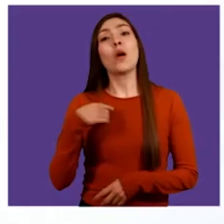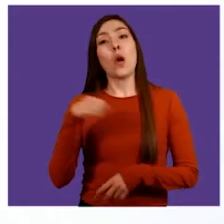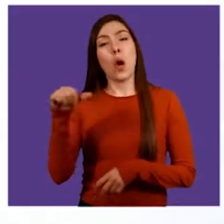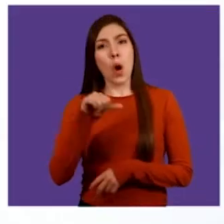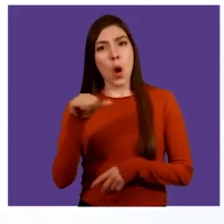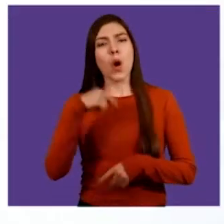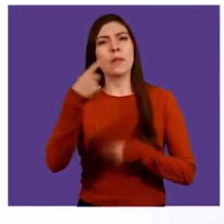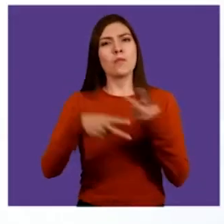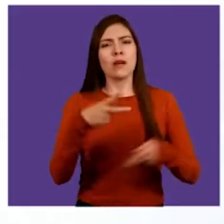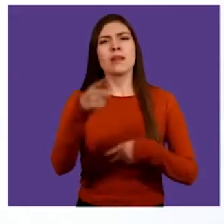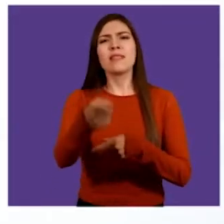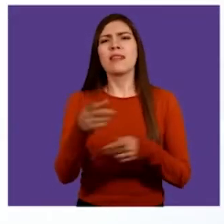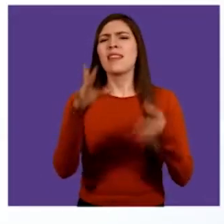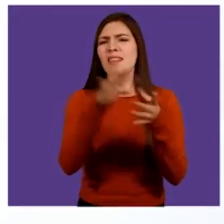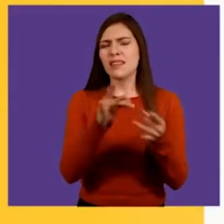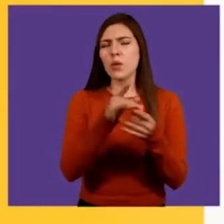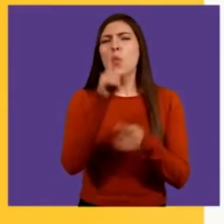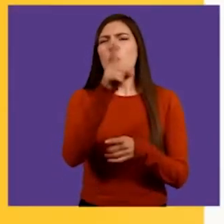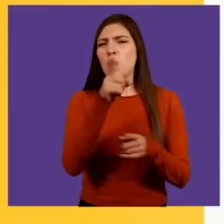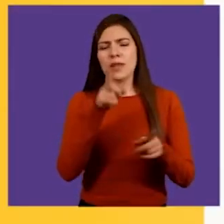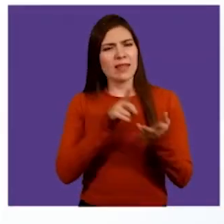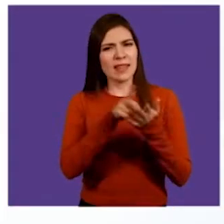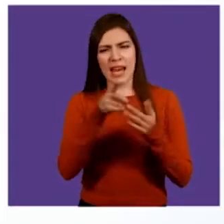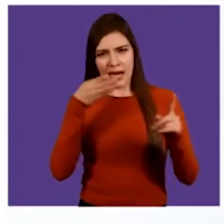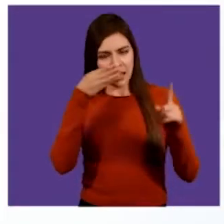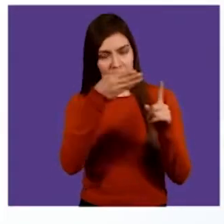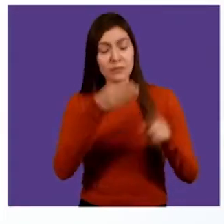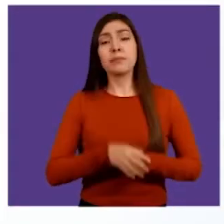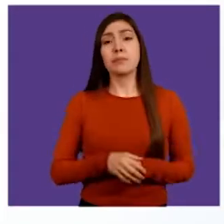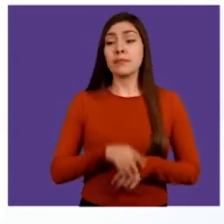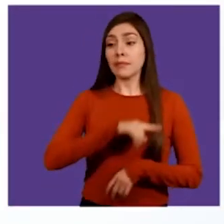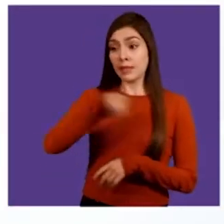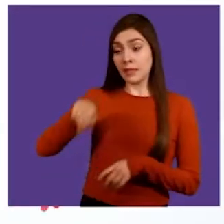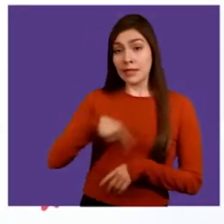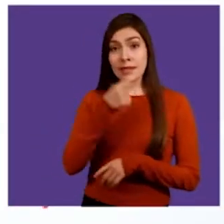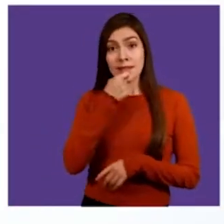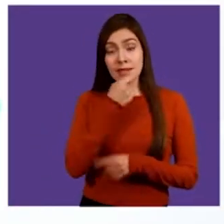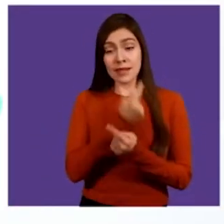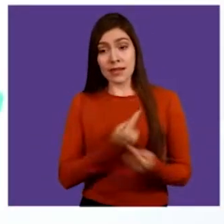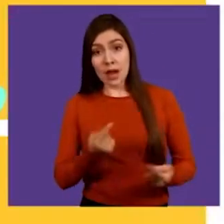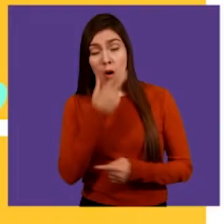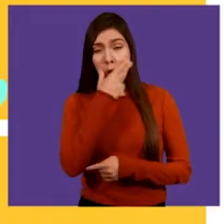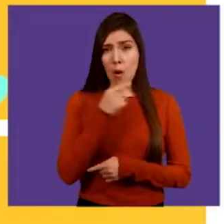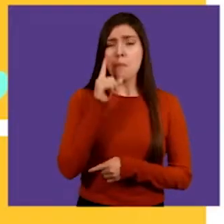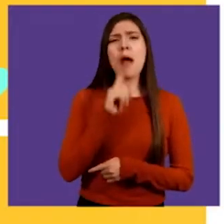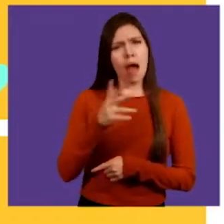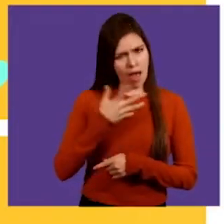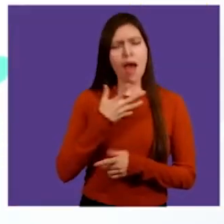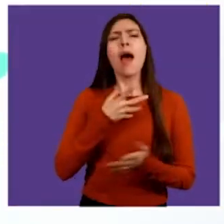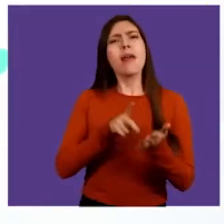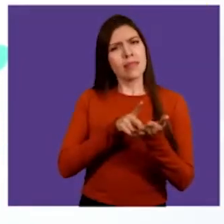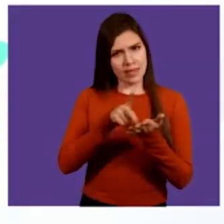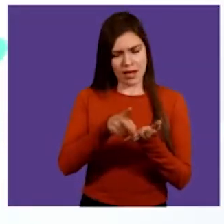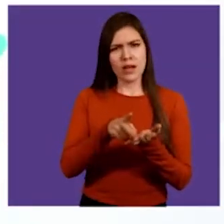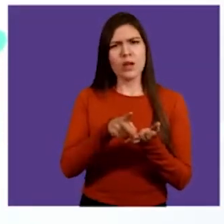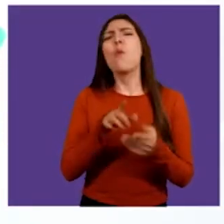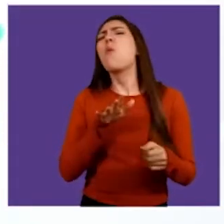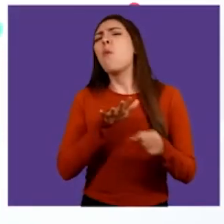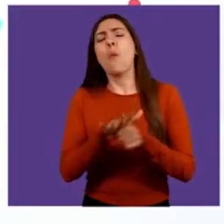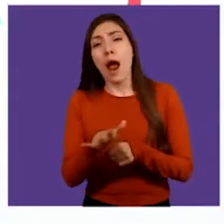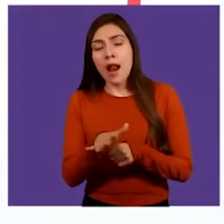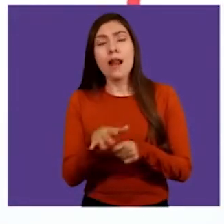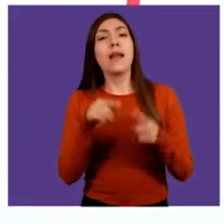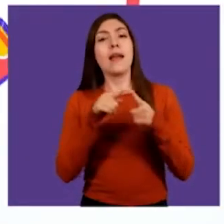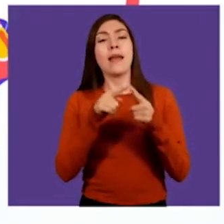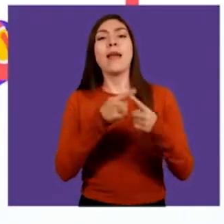¡Hola! Hoy te voy a hablar sobre un derecho. ¡Claro! Las niñas y los niños tenemos derechos. Este